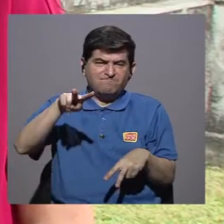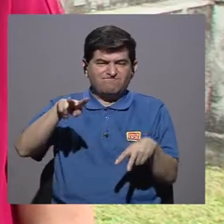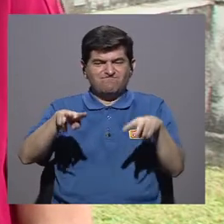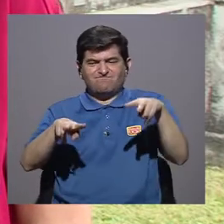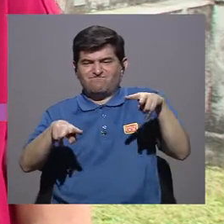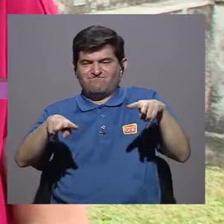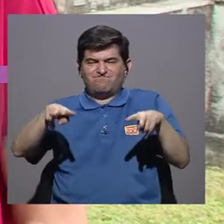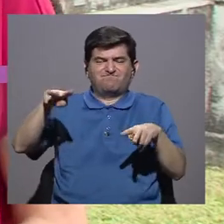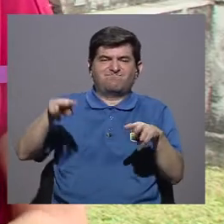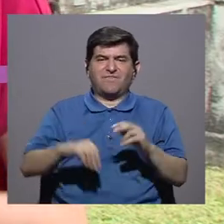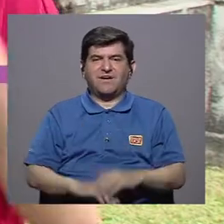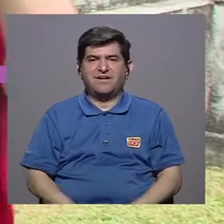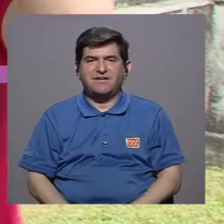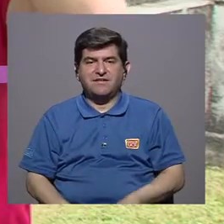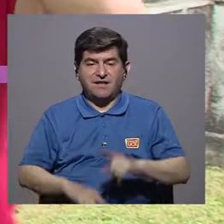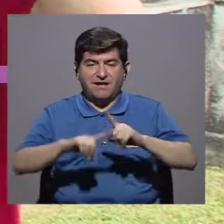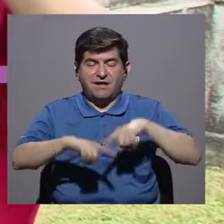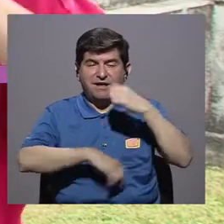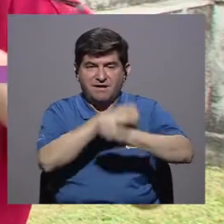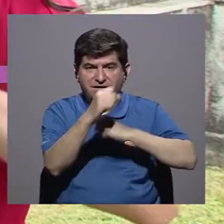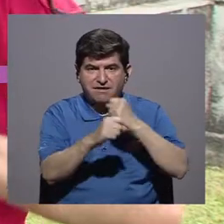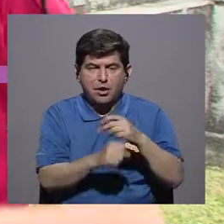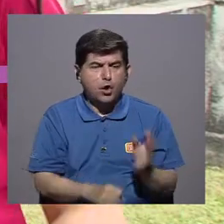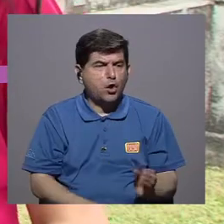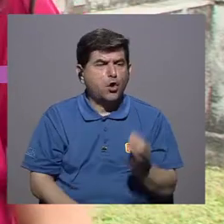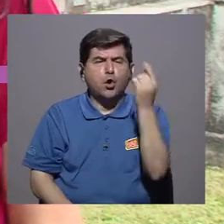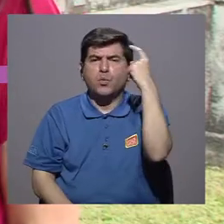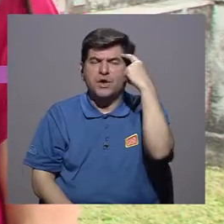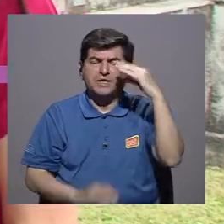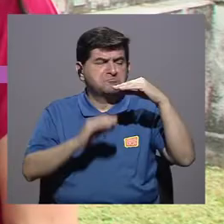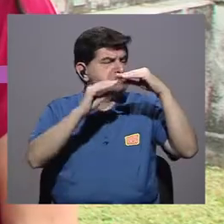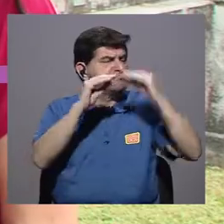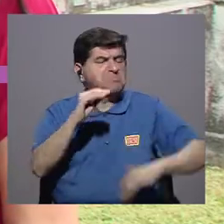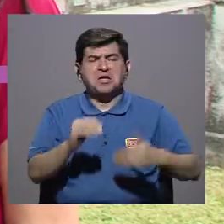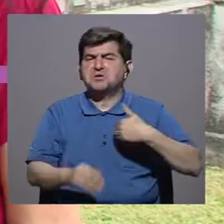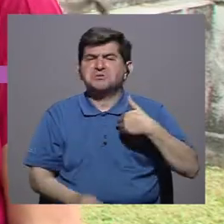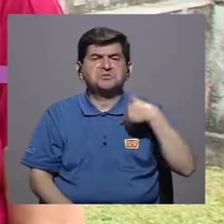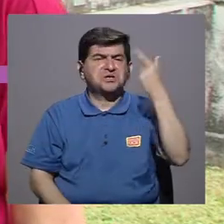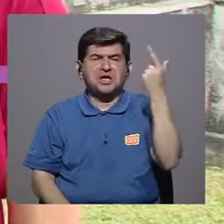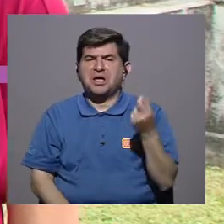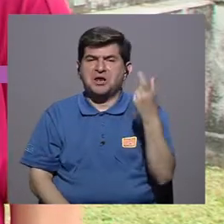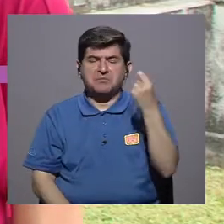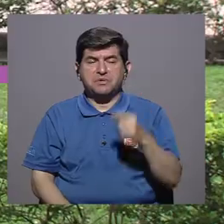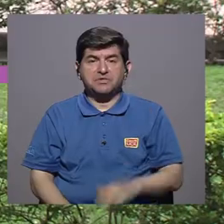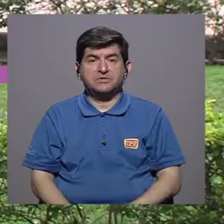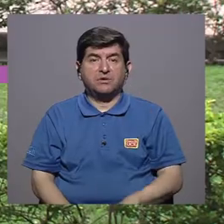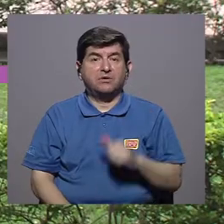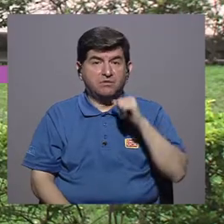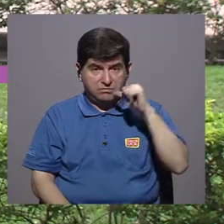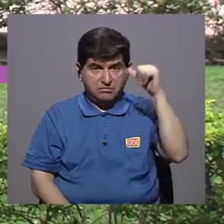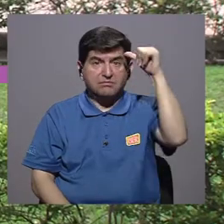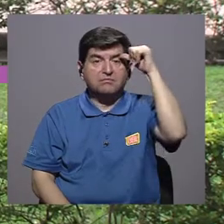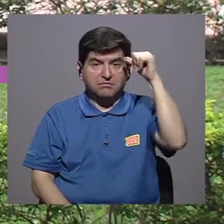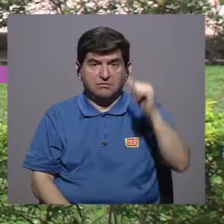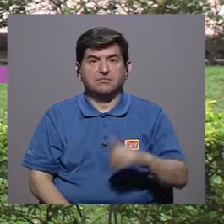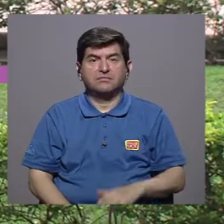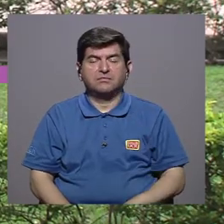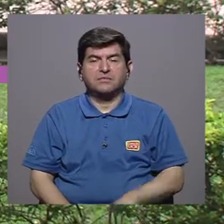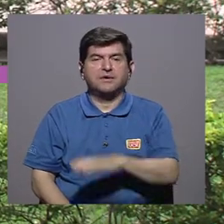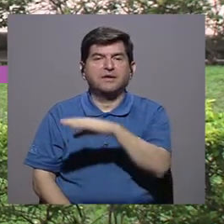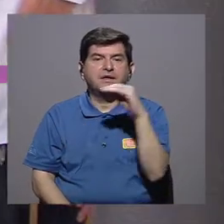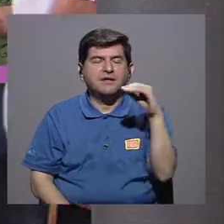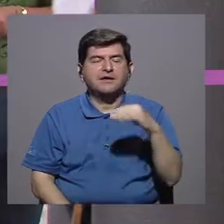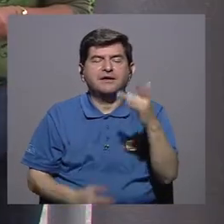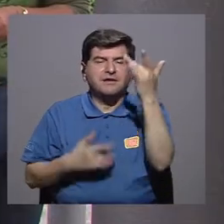según la edad. Los jóvenes piensan menos en recibir una pensión que los adultos. Y también